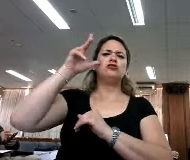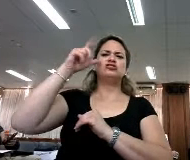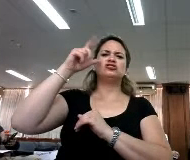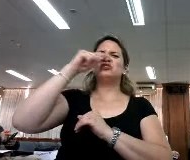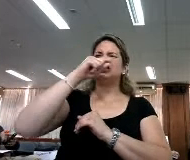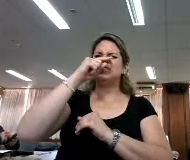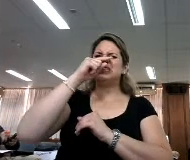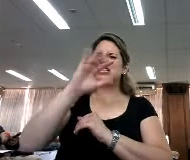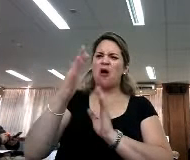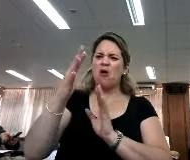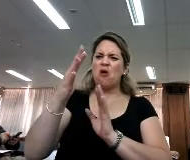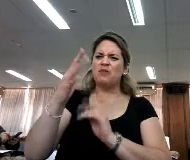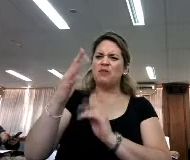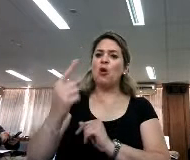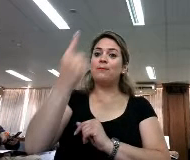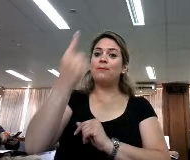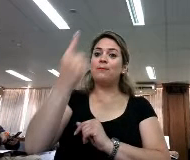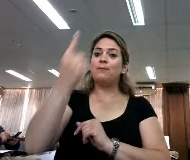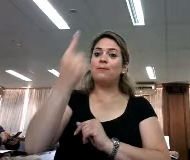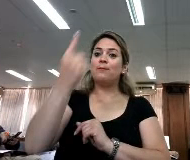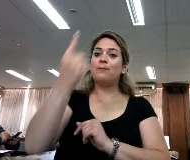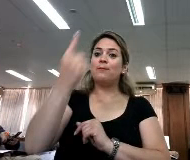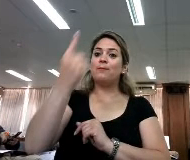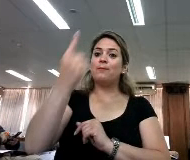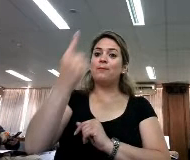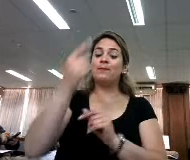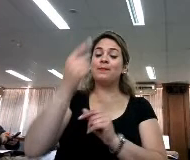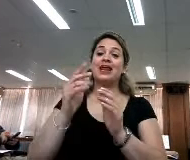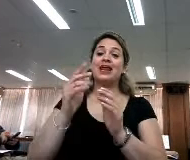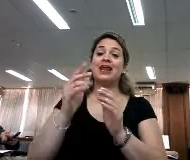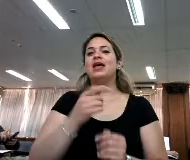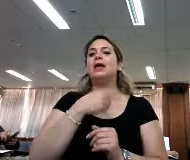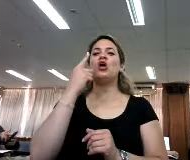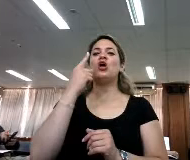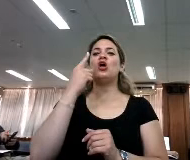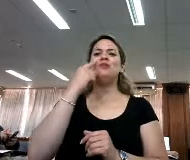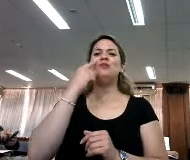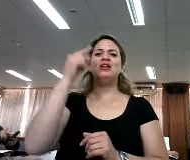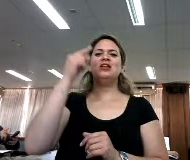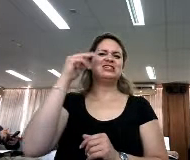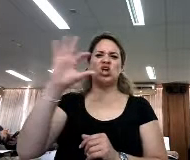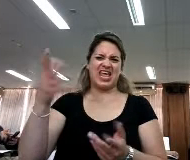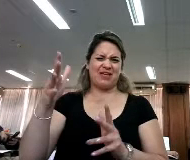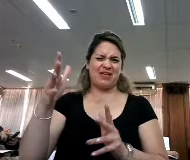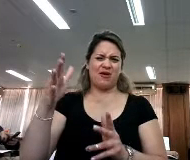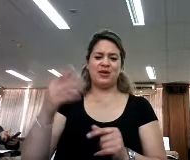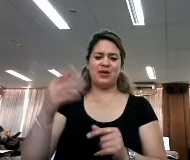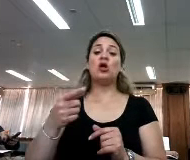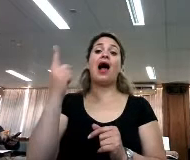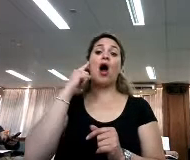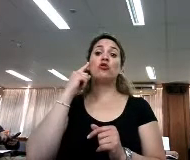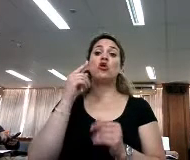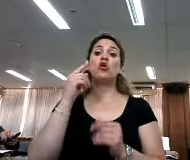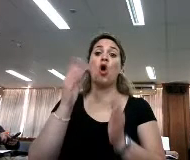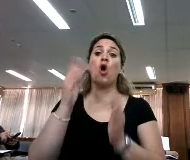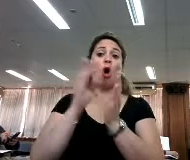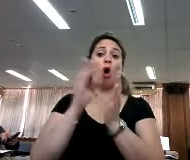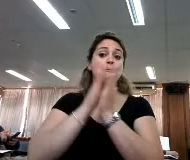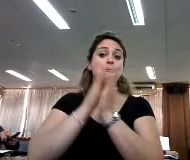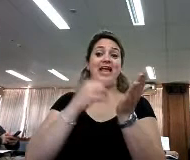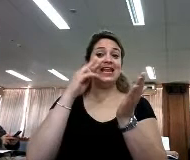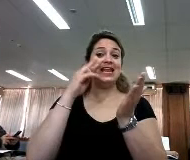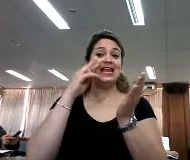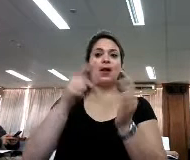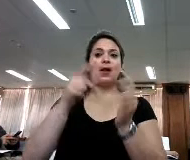decir que fue el primer audiolibro, pero en la década de los 30 del siglo pasado se empiezan a producir los primeros audiolibros precisamente pensando en